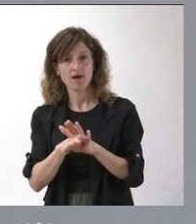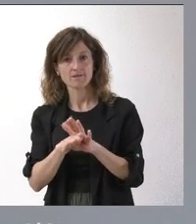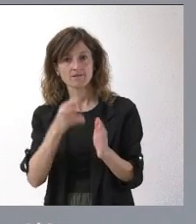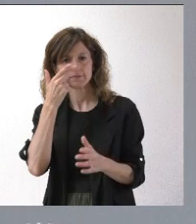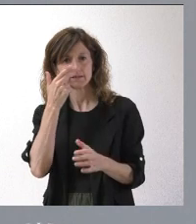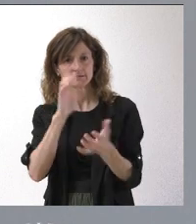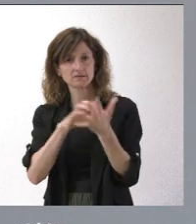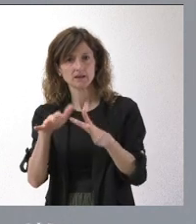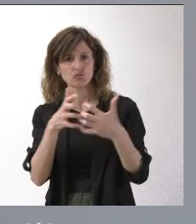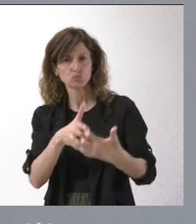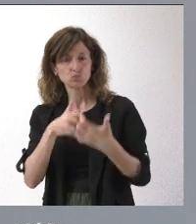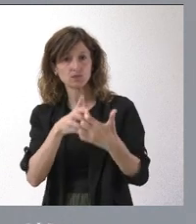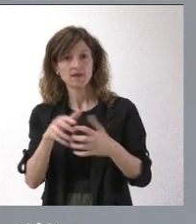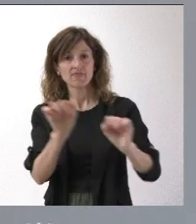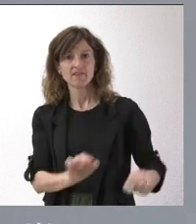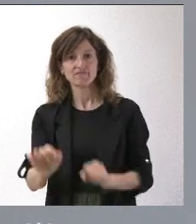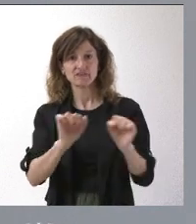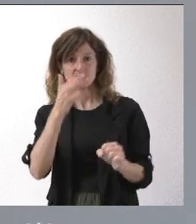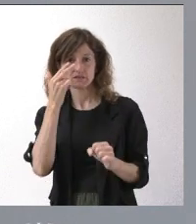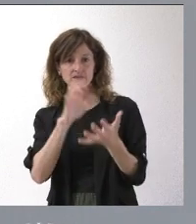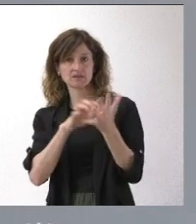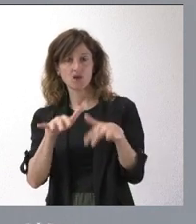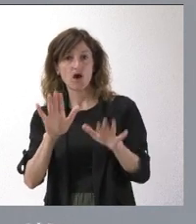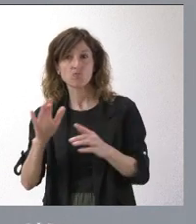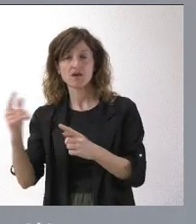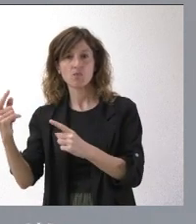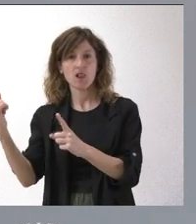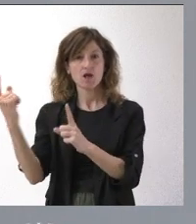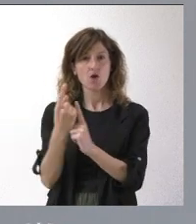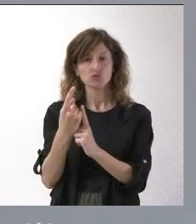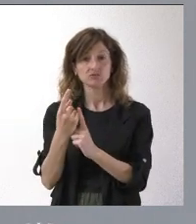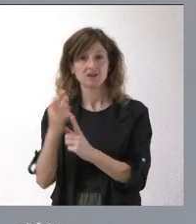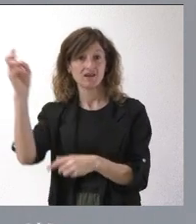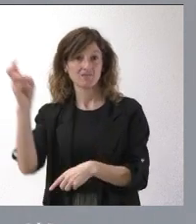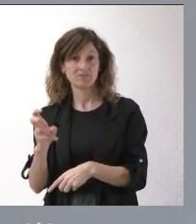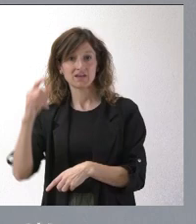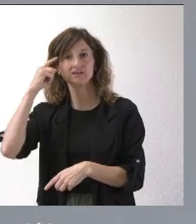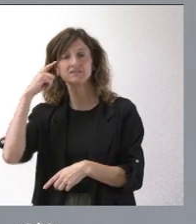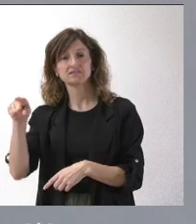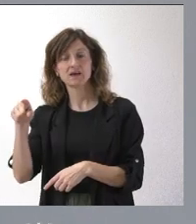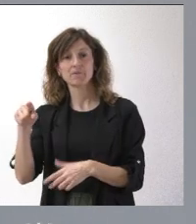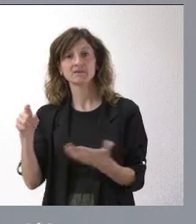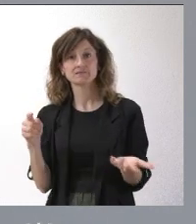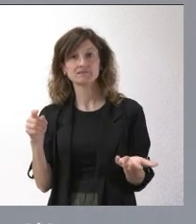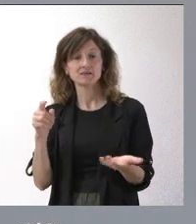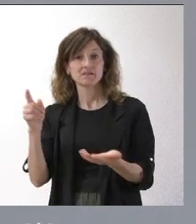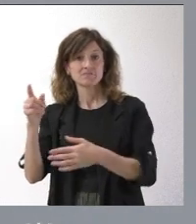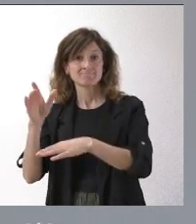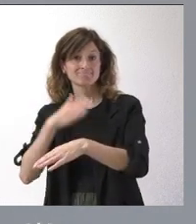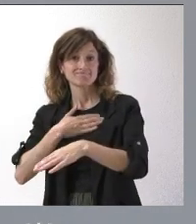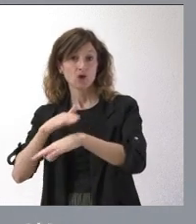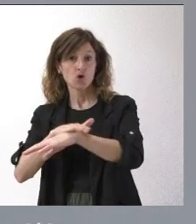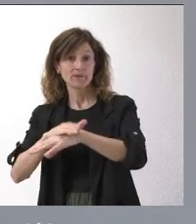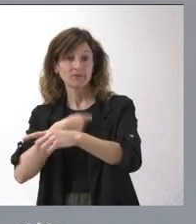Castilla y León y en la defensa de los intereses de Castilla y León, aunque esos ataques procedan, como usted señala, y respondo con esta su pregunta, del propio Gobierno